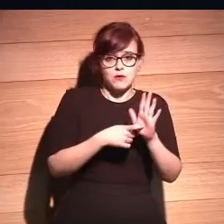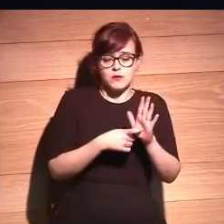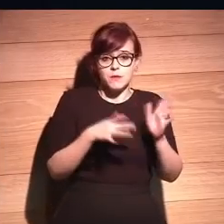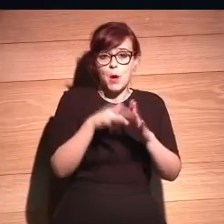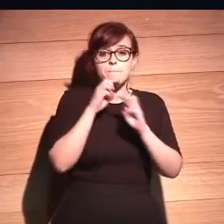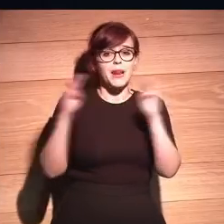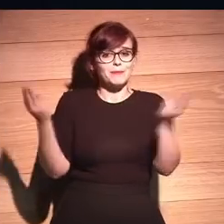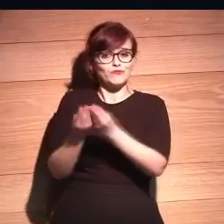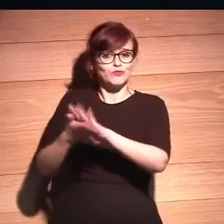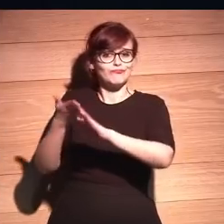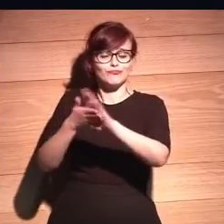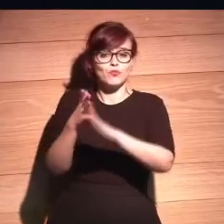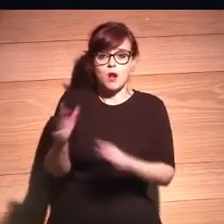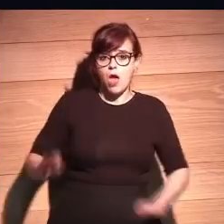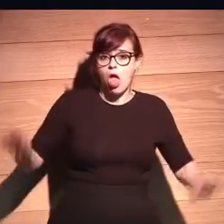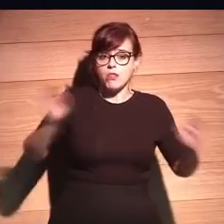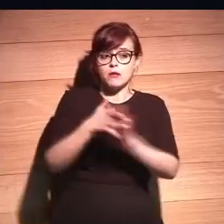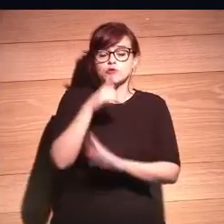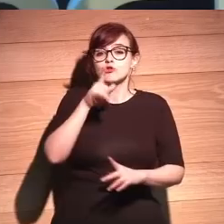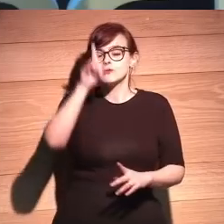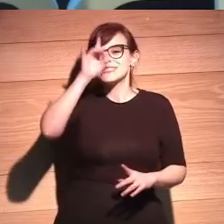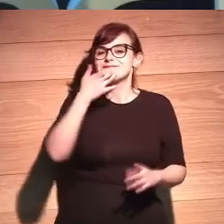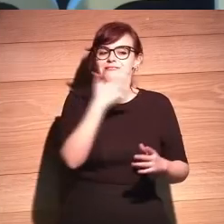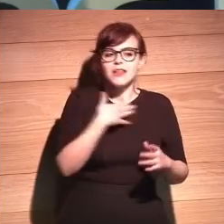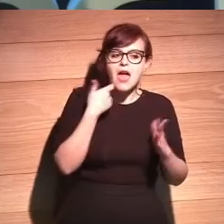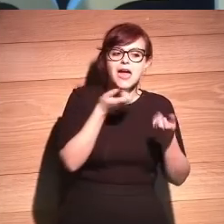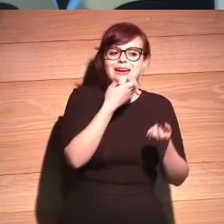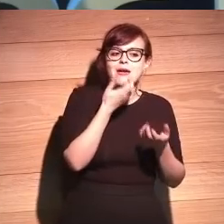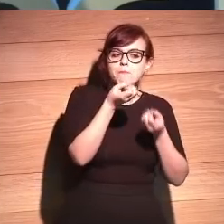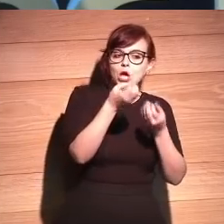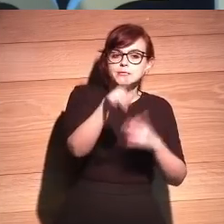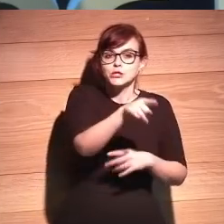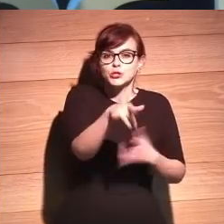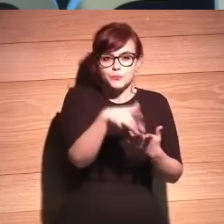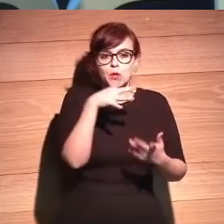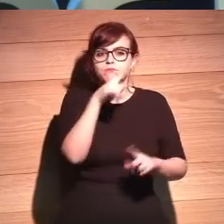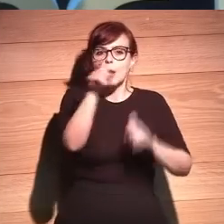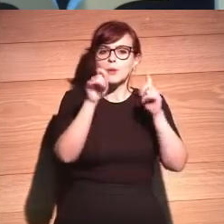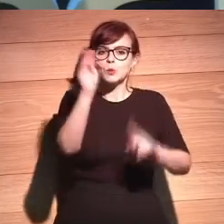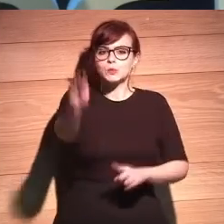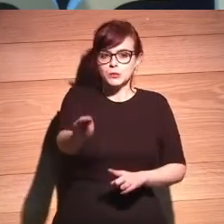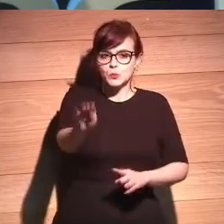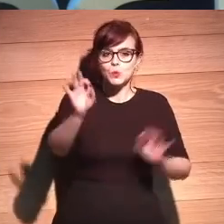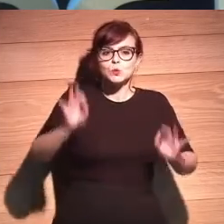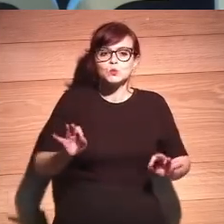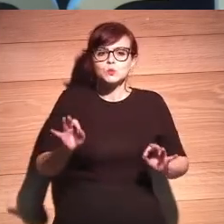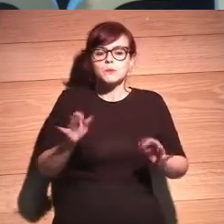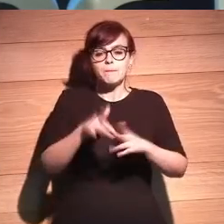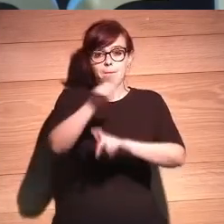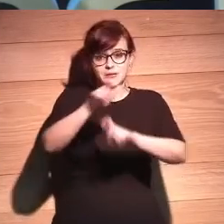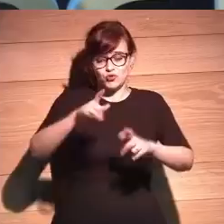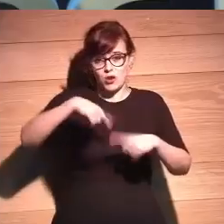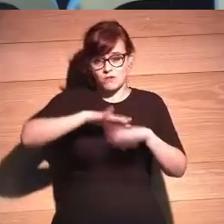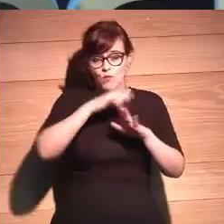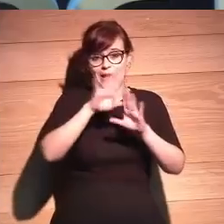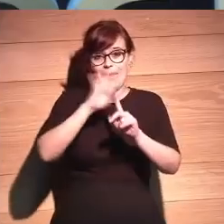parte de los parlamentos, ¿no? Yo no sé si quieres que dé algún ejemplo o... Te iba a preguntar porque las personas que nos